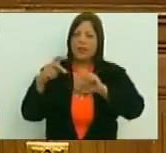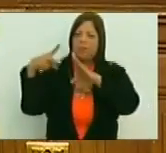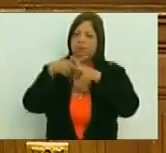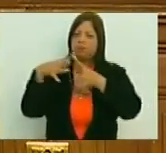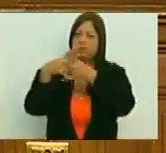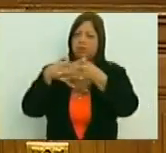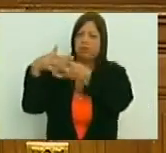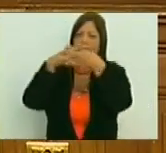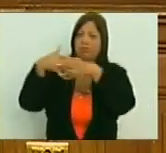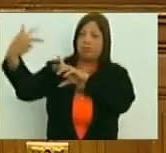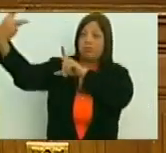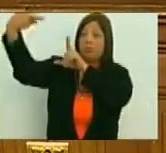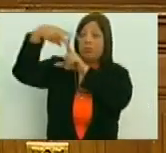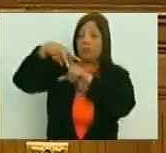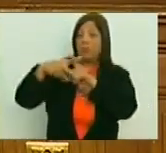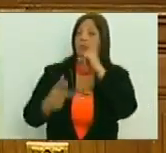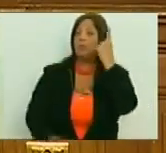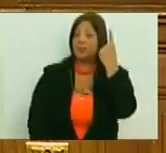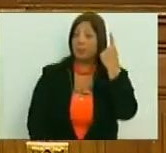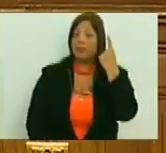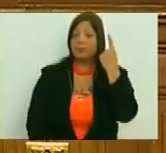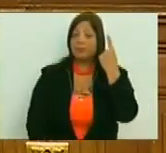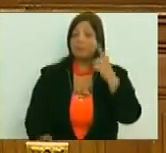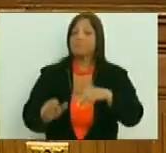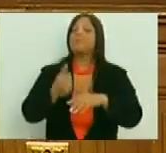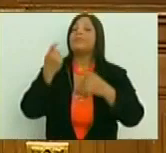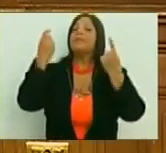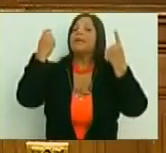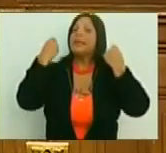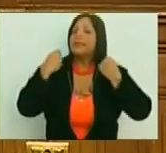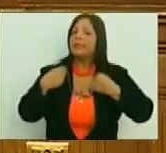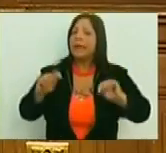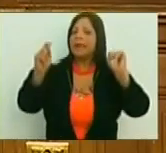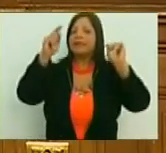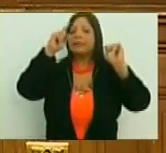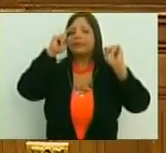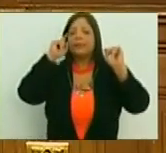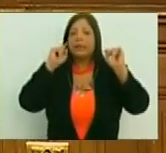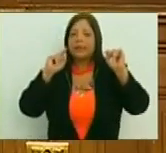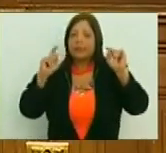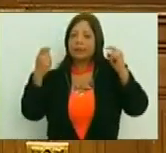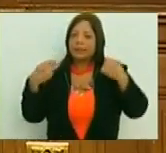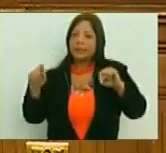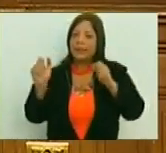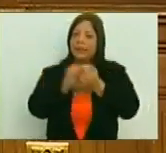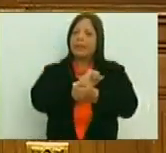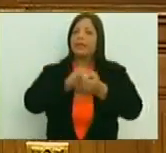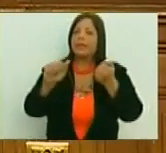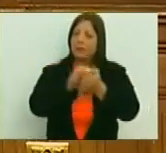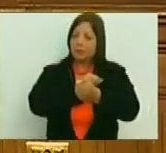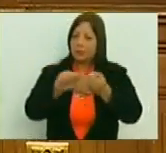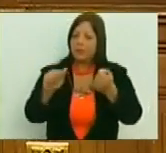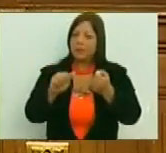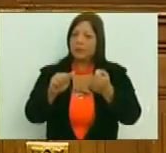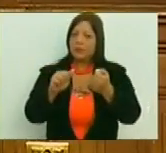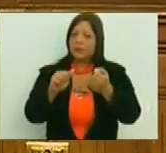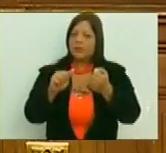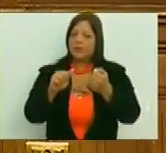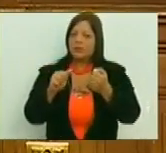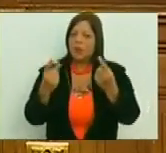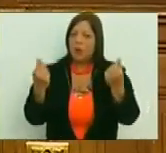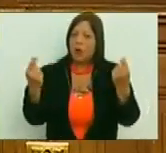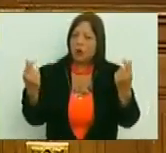norteamericano principalmente que trata no solamente de destruirnos desde la perspectiva